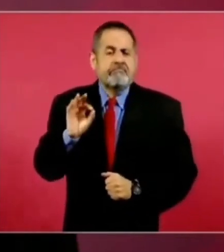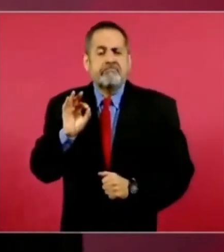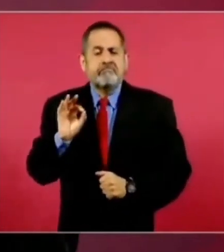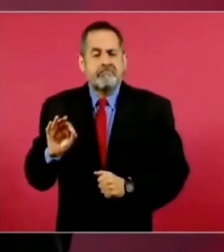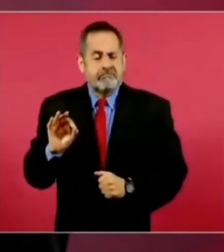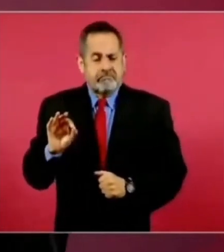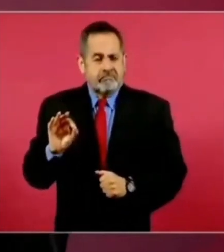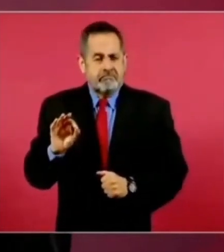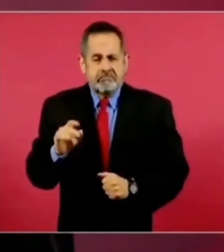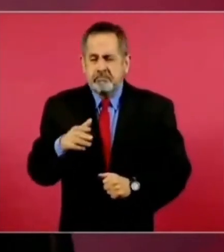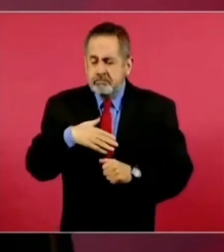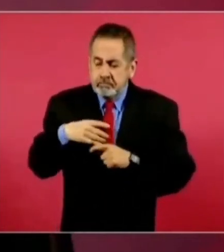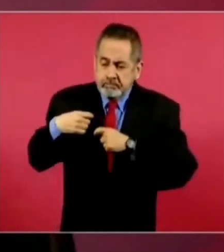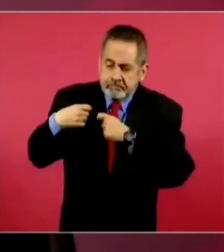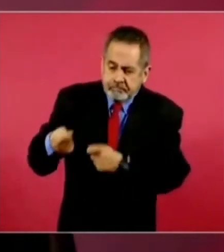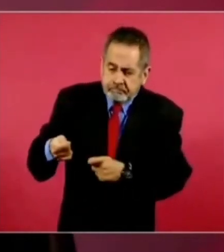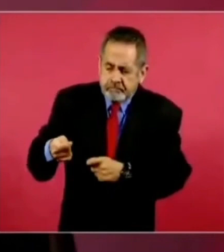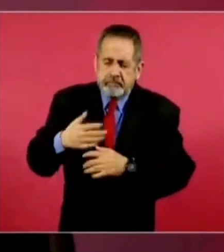tranquilo